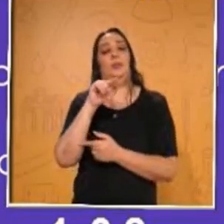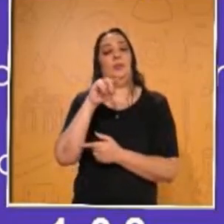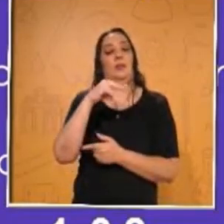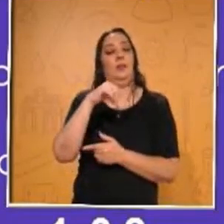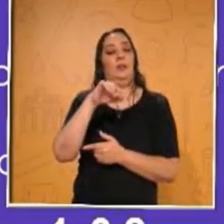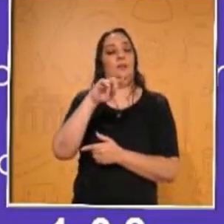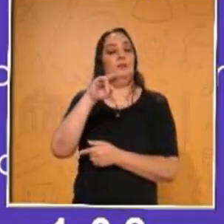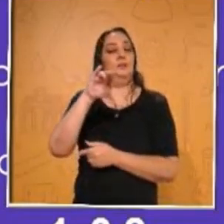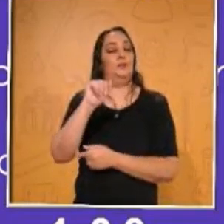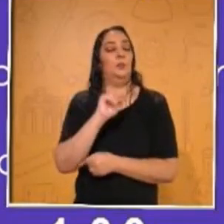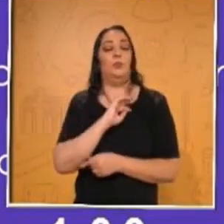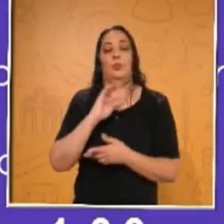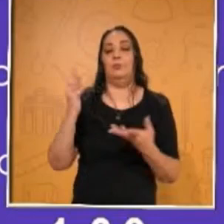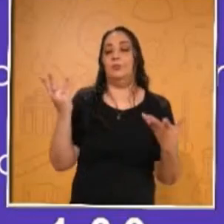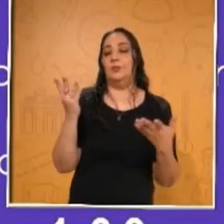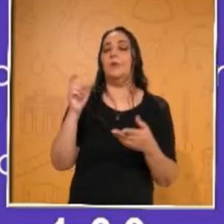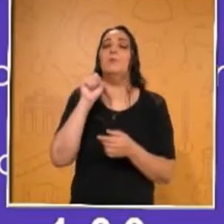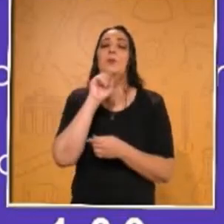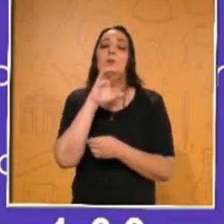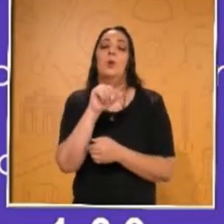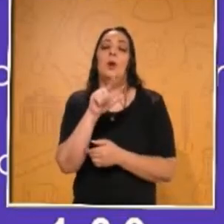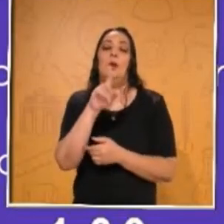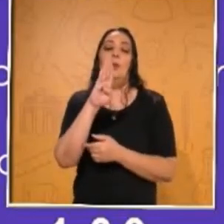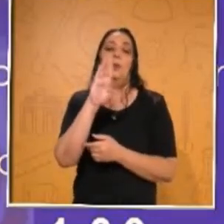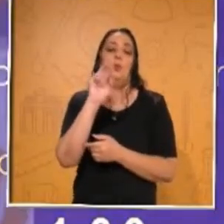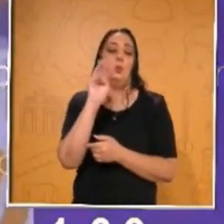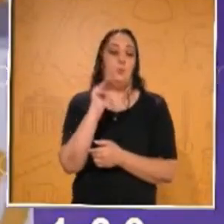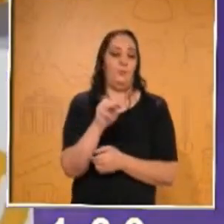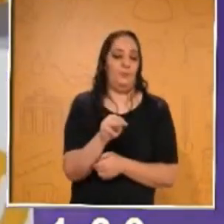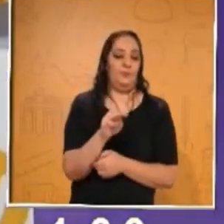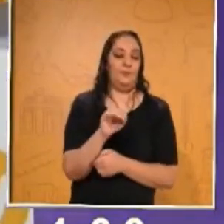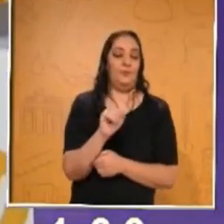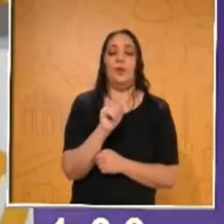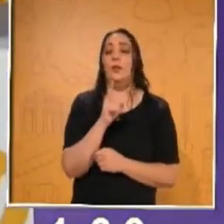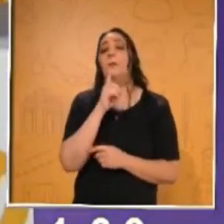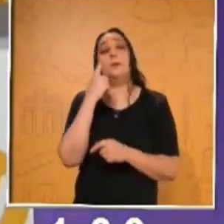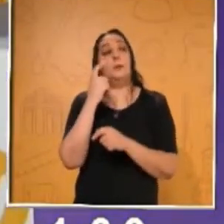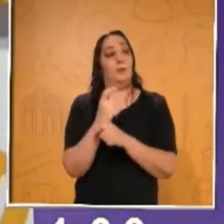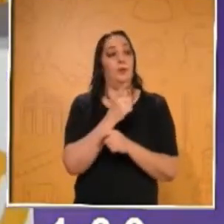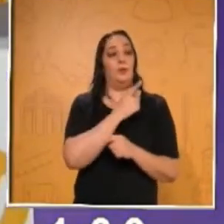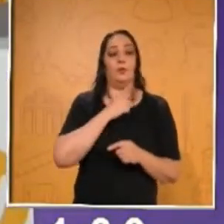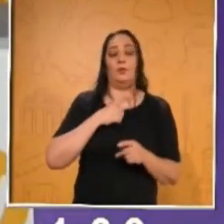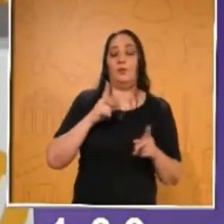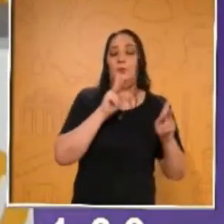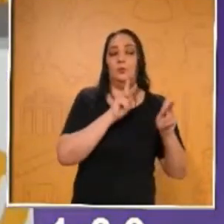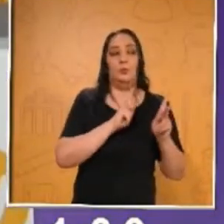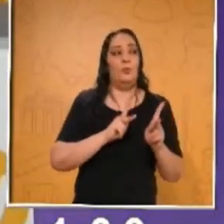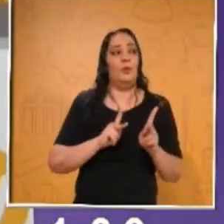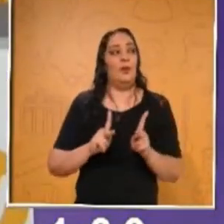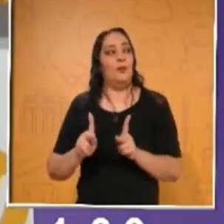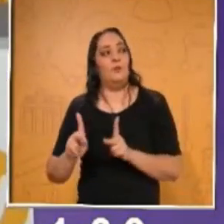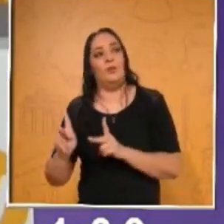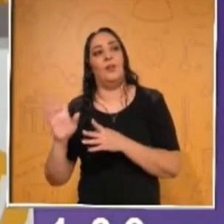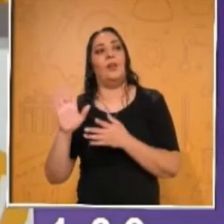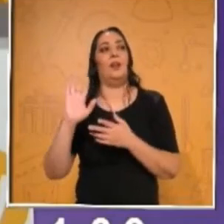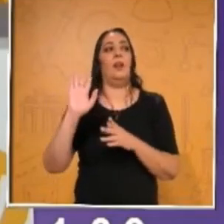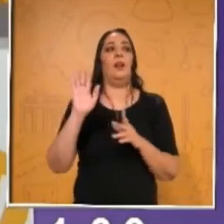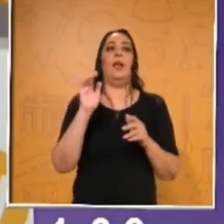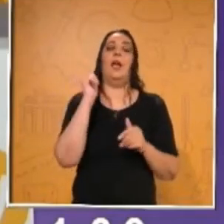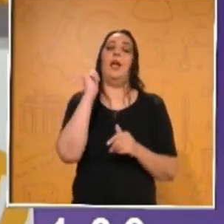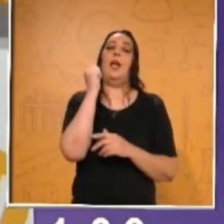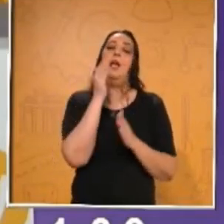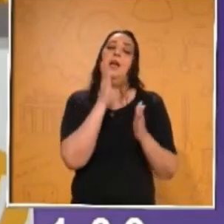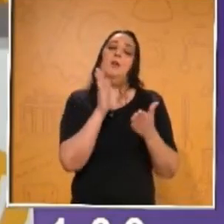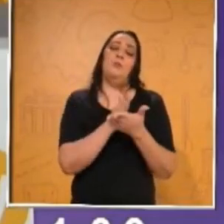álbum. Entonces, vamos a empezar con la primera actividad, que dice planificación de un álbum de recuerdos de